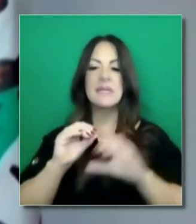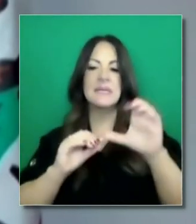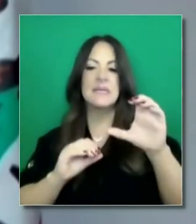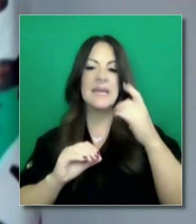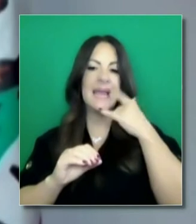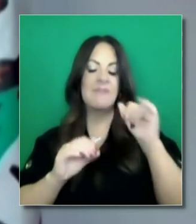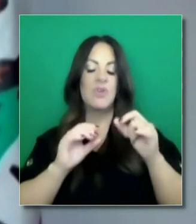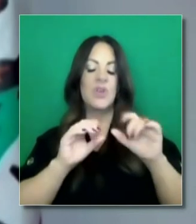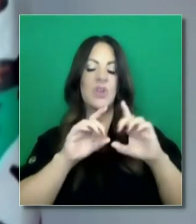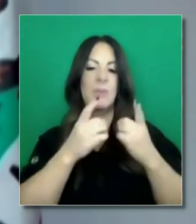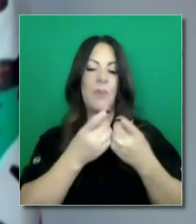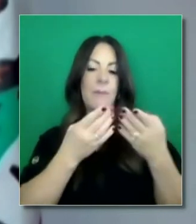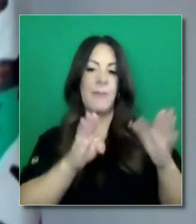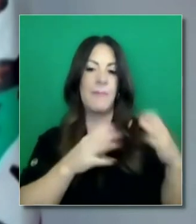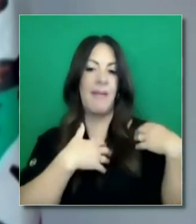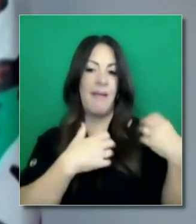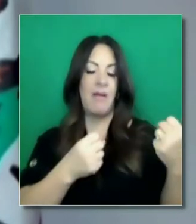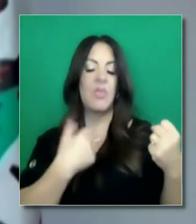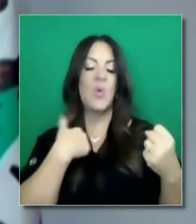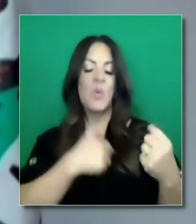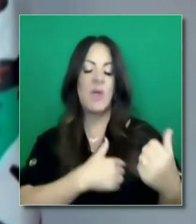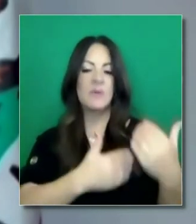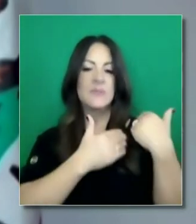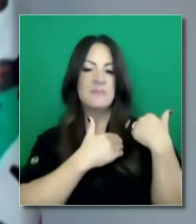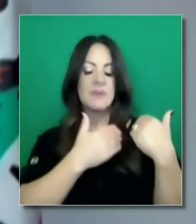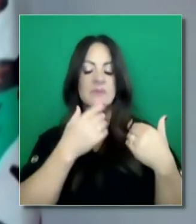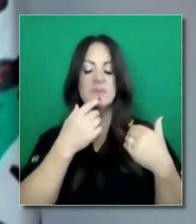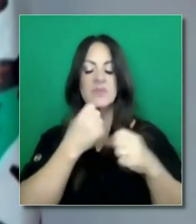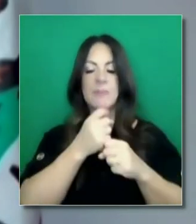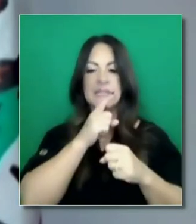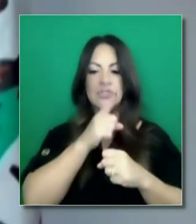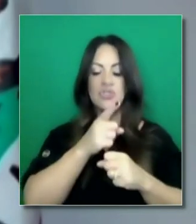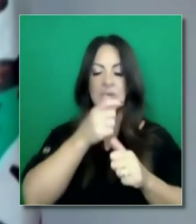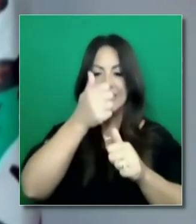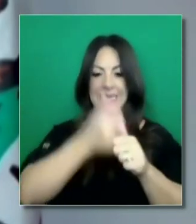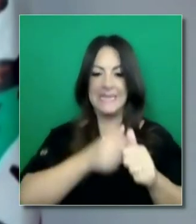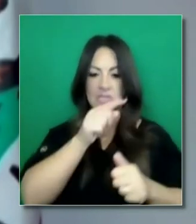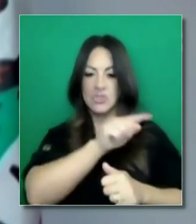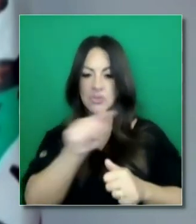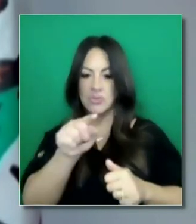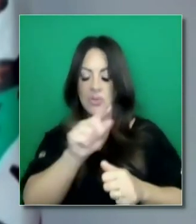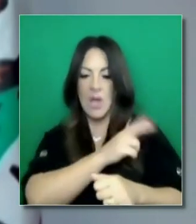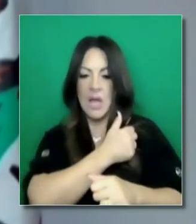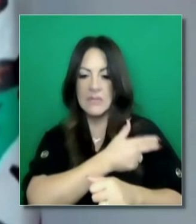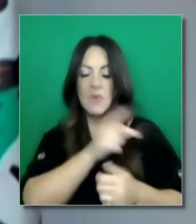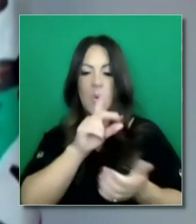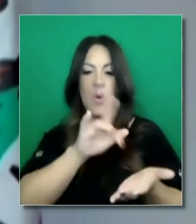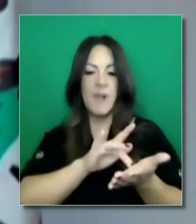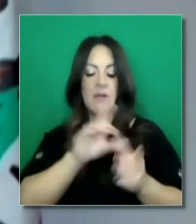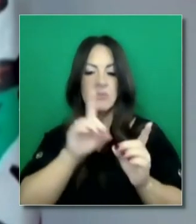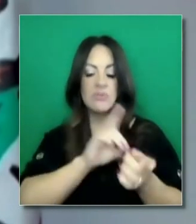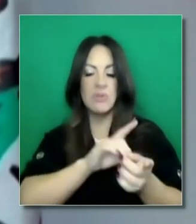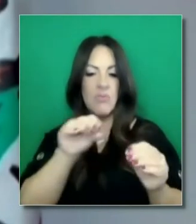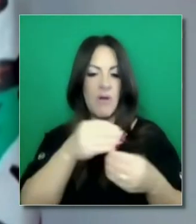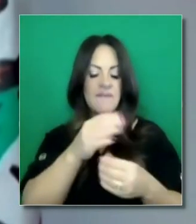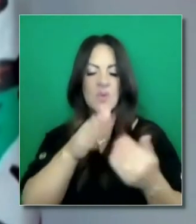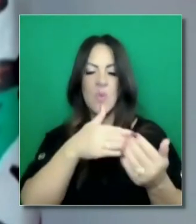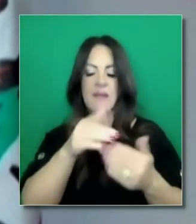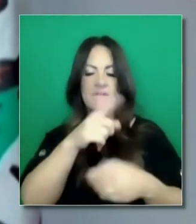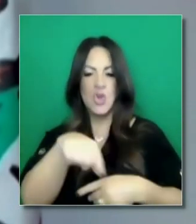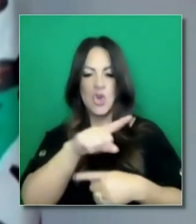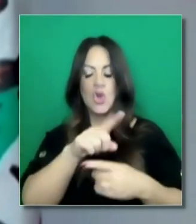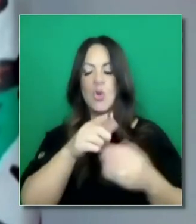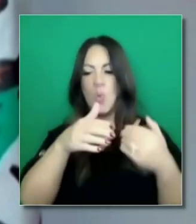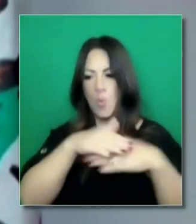el CDPH tiene la responsabilidad de inscribir a cada proveedor a través del sistema estatal